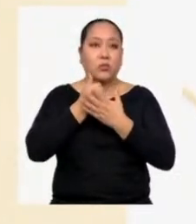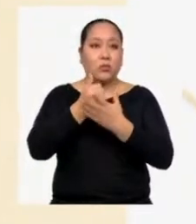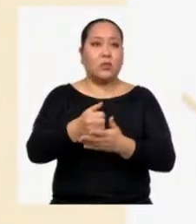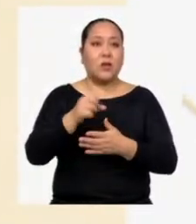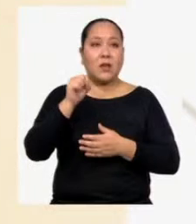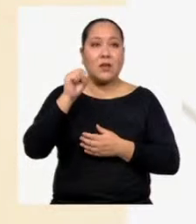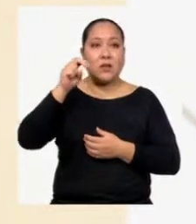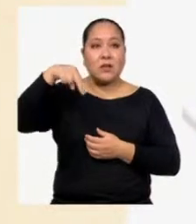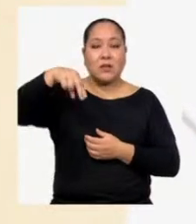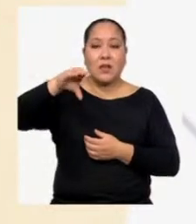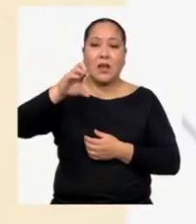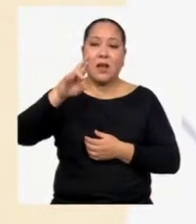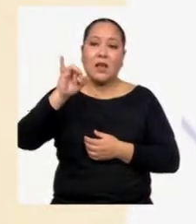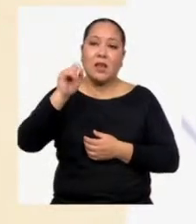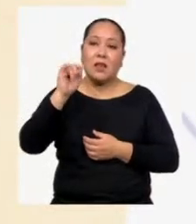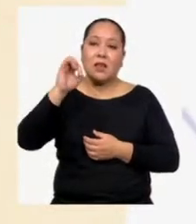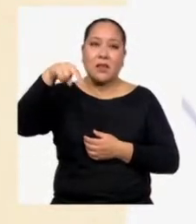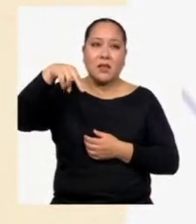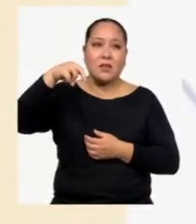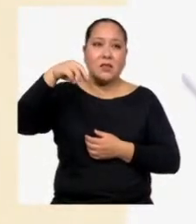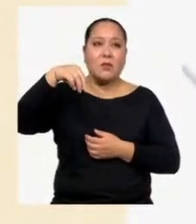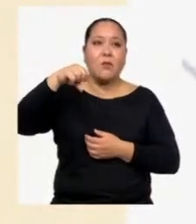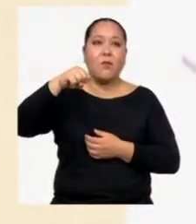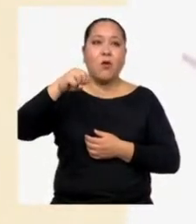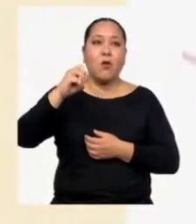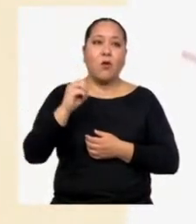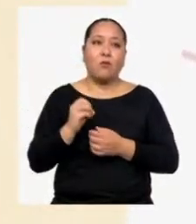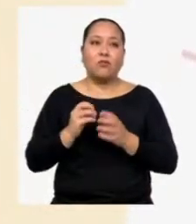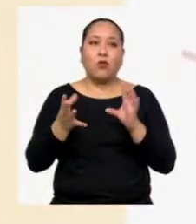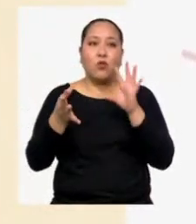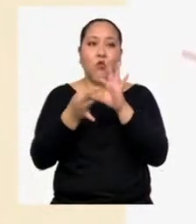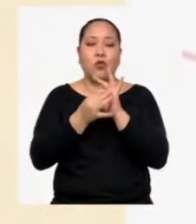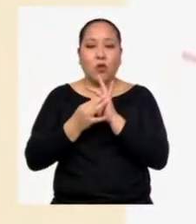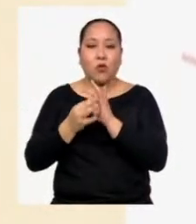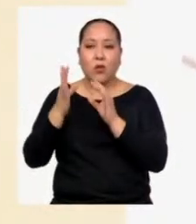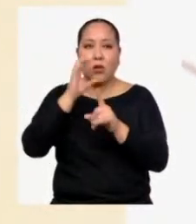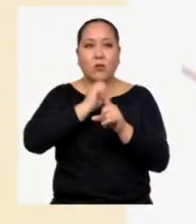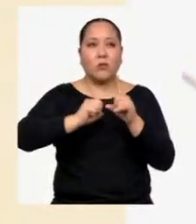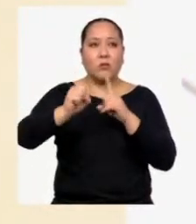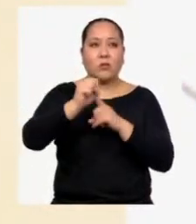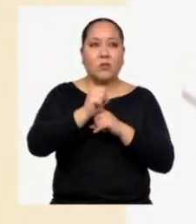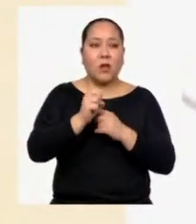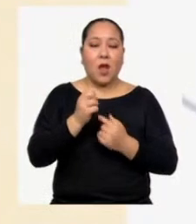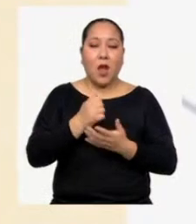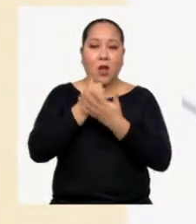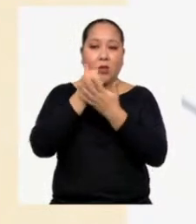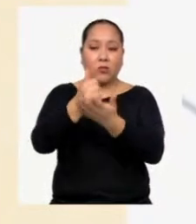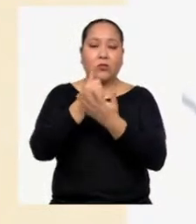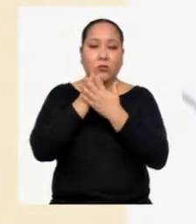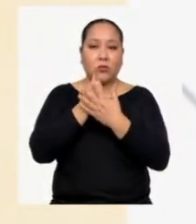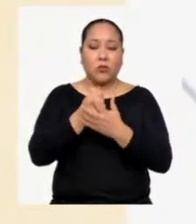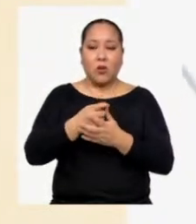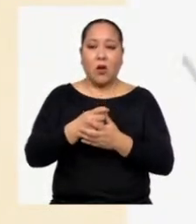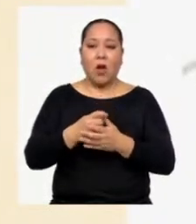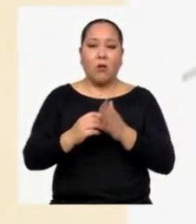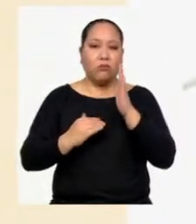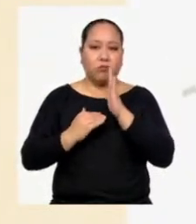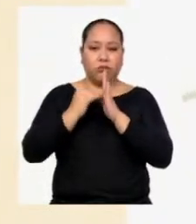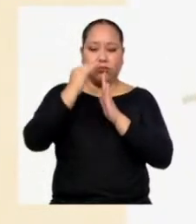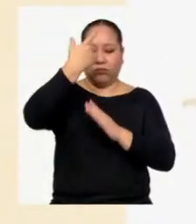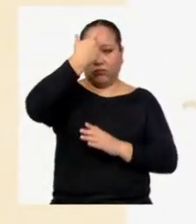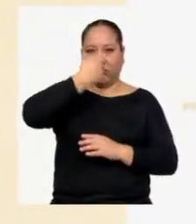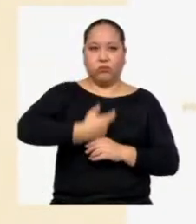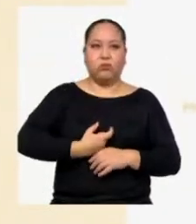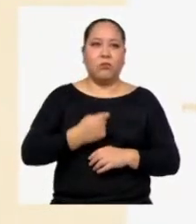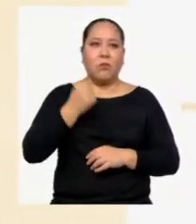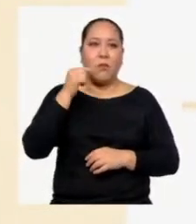Fusión A nivel de sociedad Enriquecimiento mutuo A nivel personal Ahí,